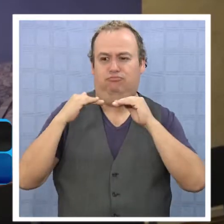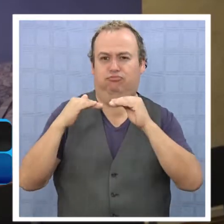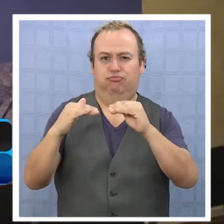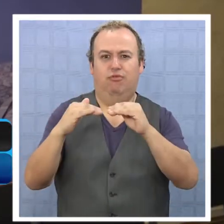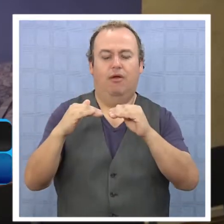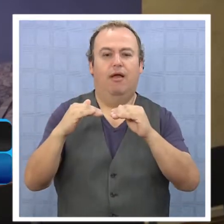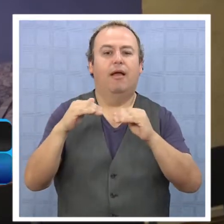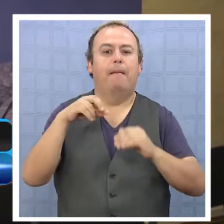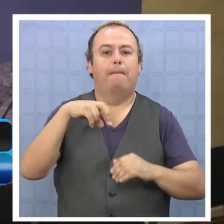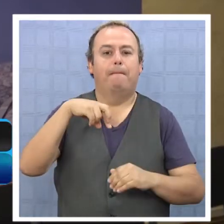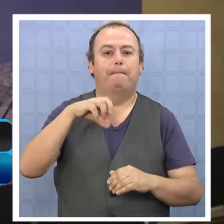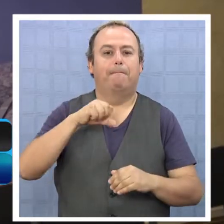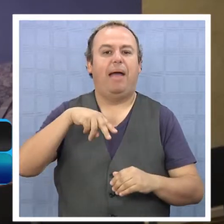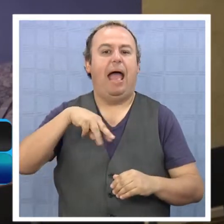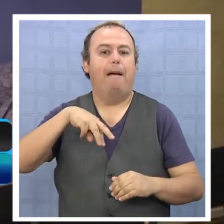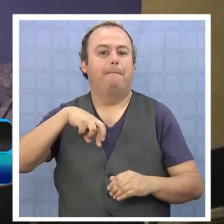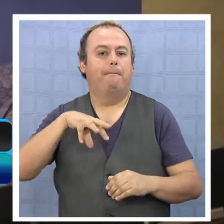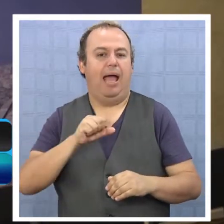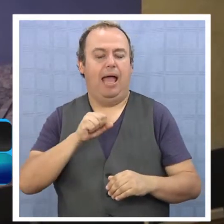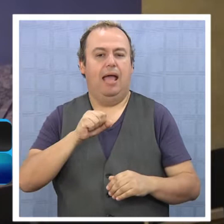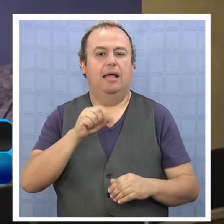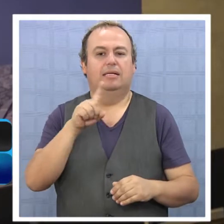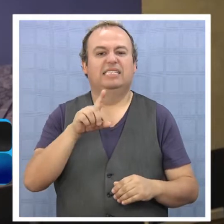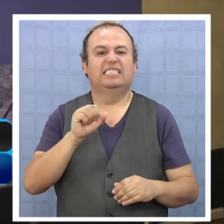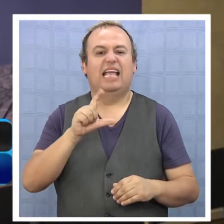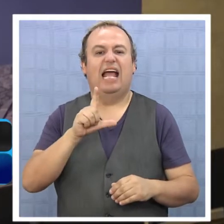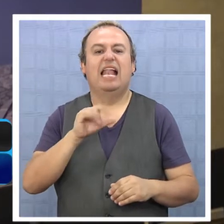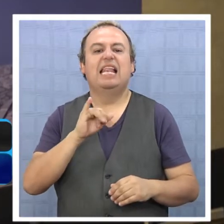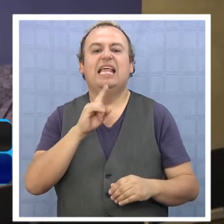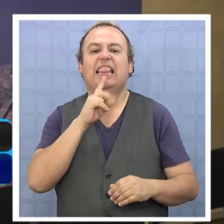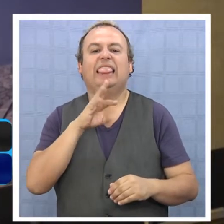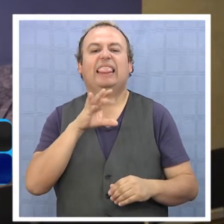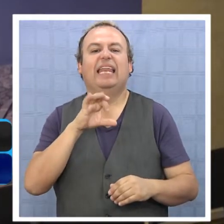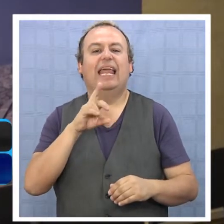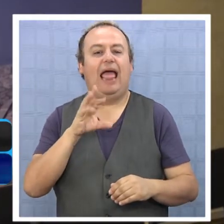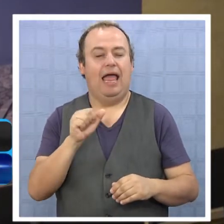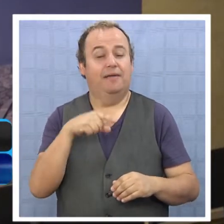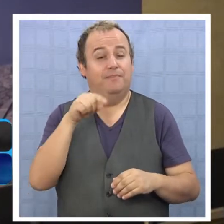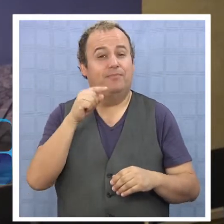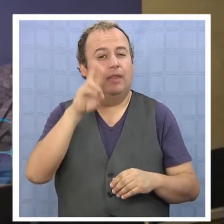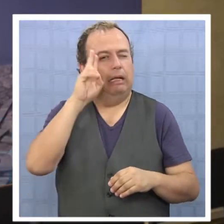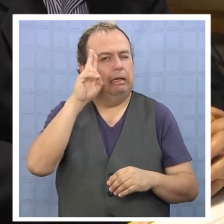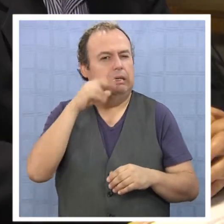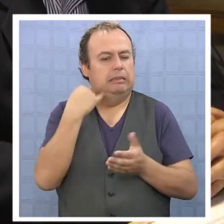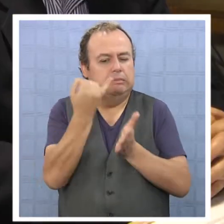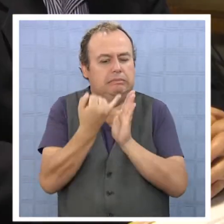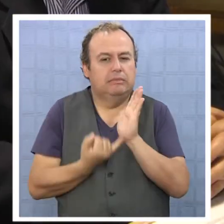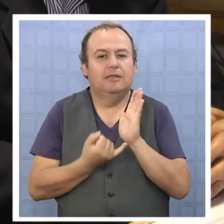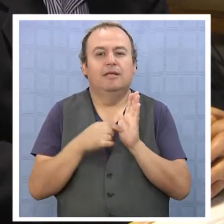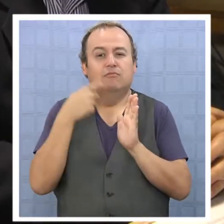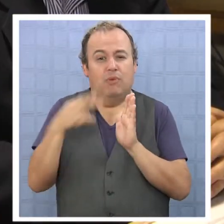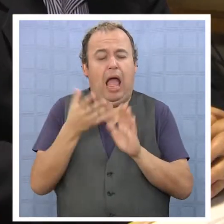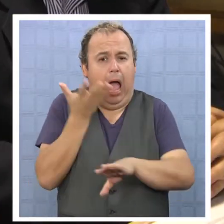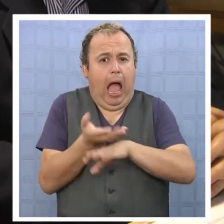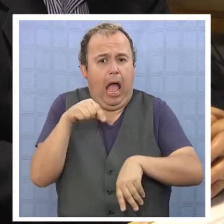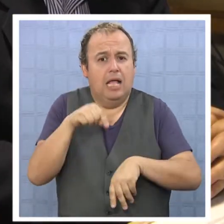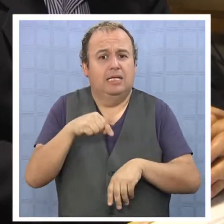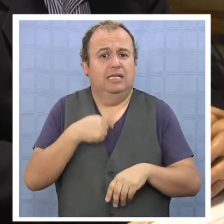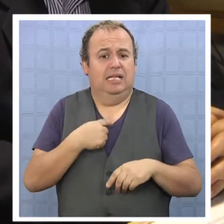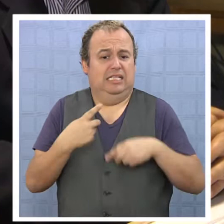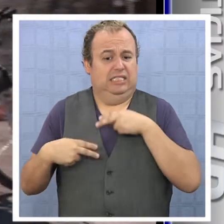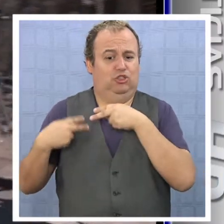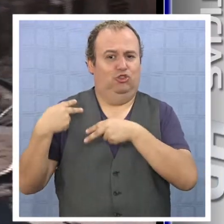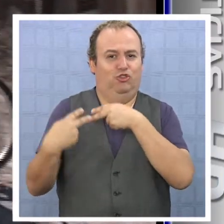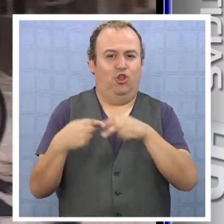que las nuevas generaciones, por eso está dirigido fundamentalmente a los niños, recuerden que sepan que aquí hay una historia que les